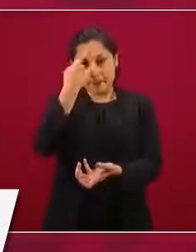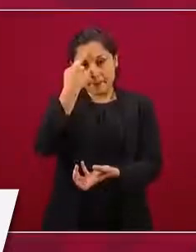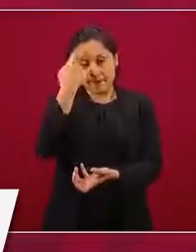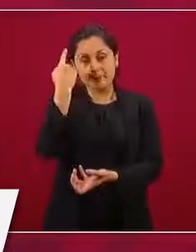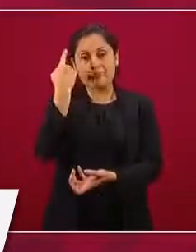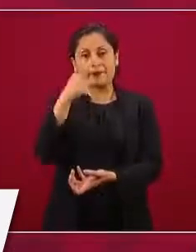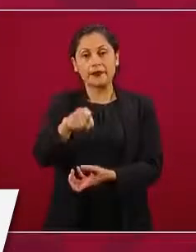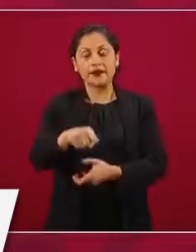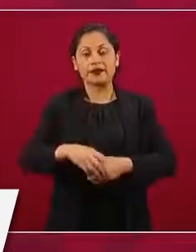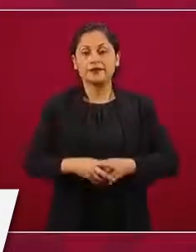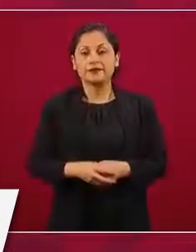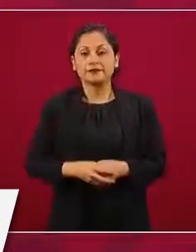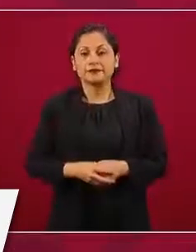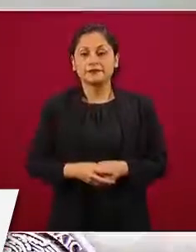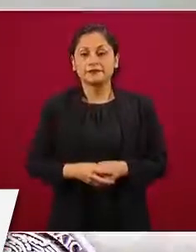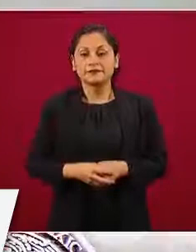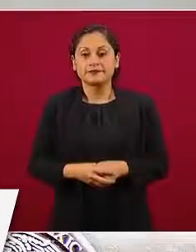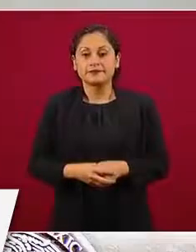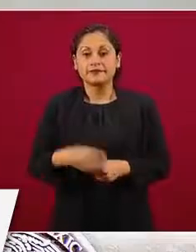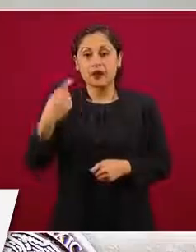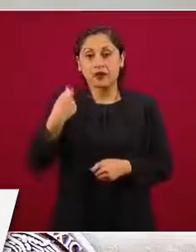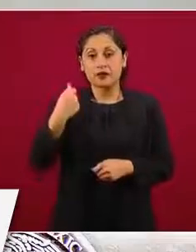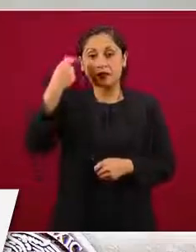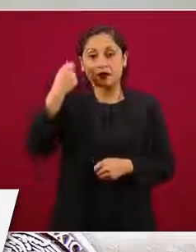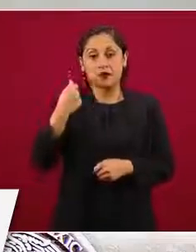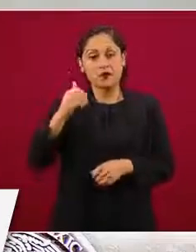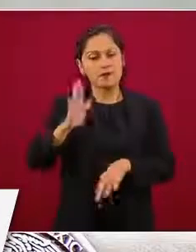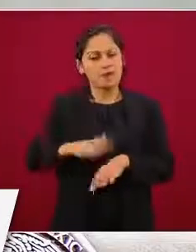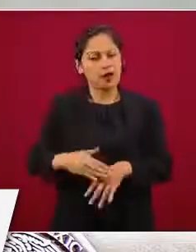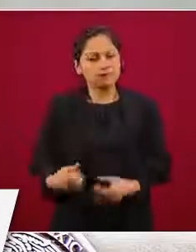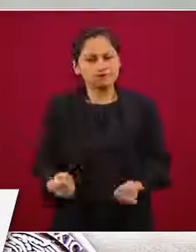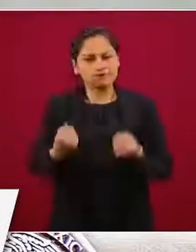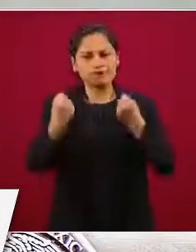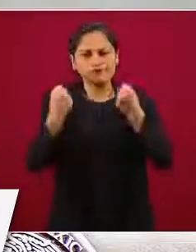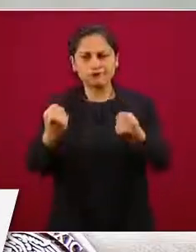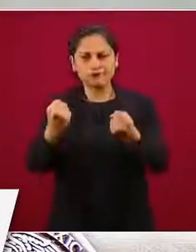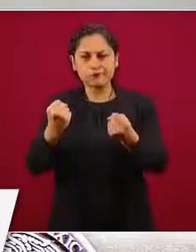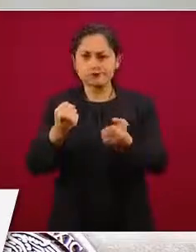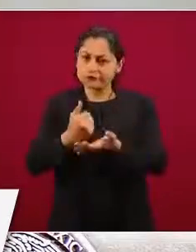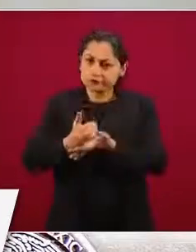para el retiro, al sistema.